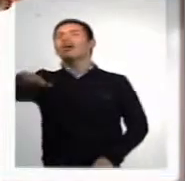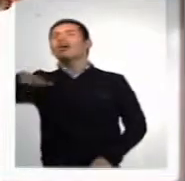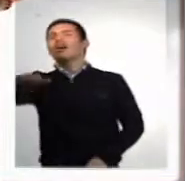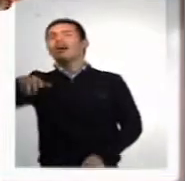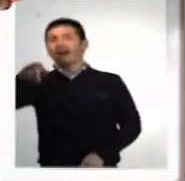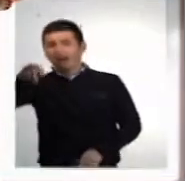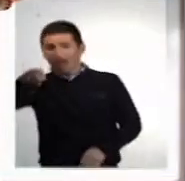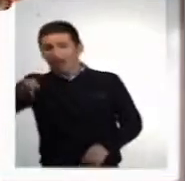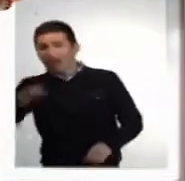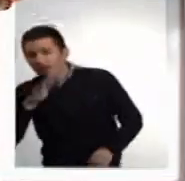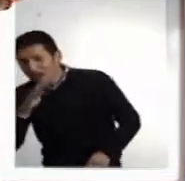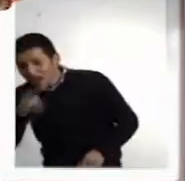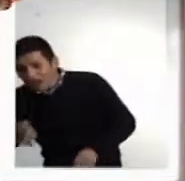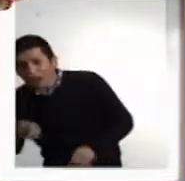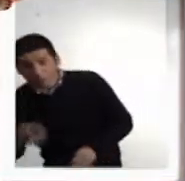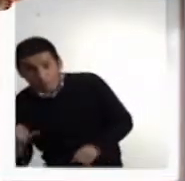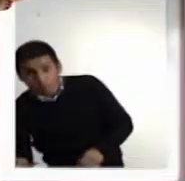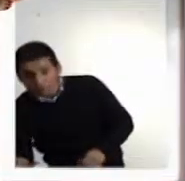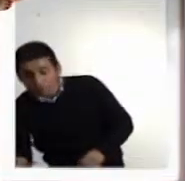¡Ey! ¿Hay alguien ahí?